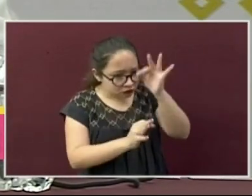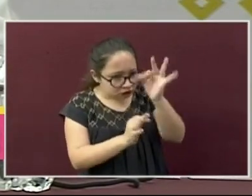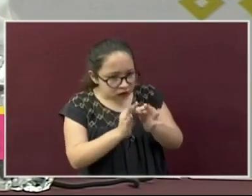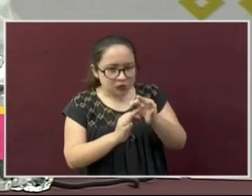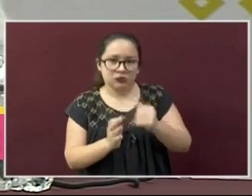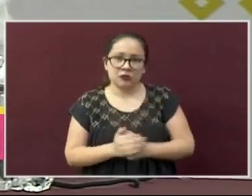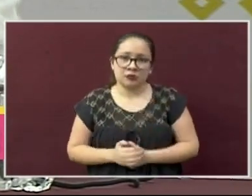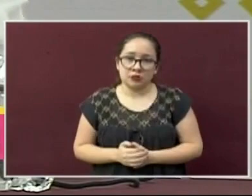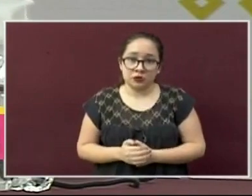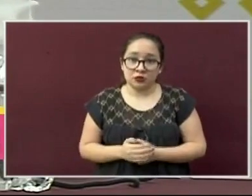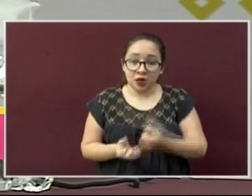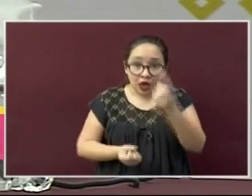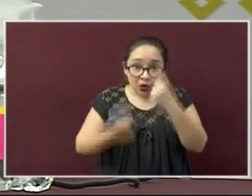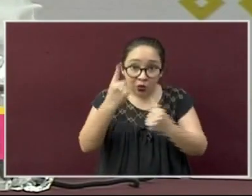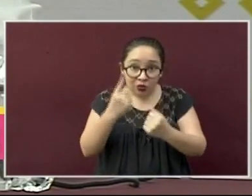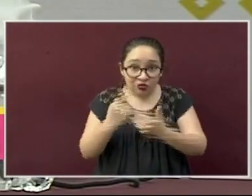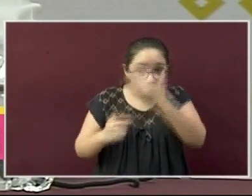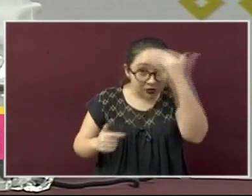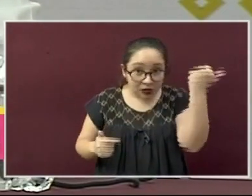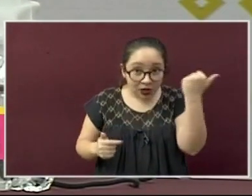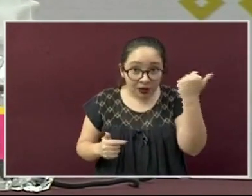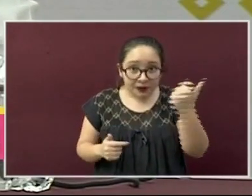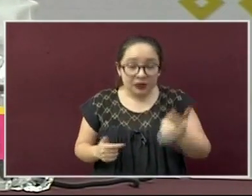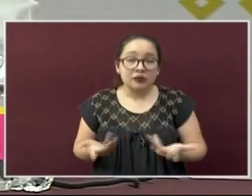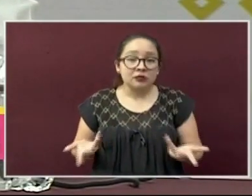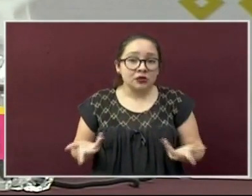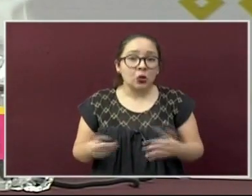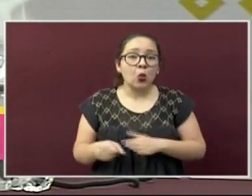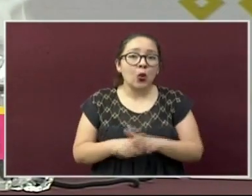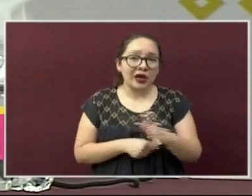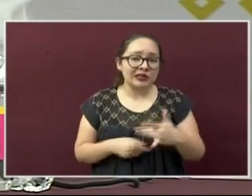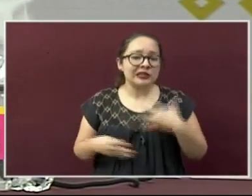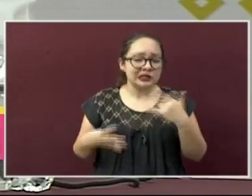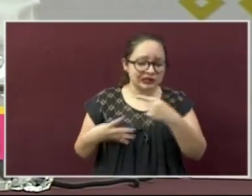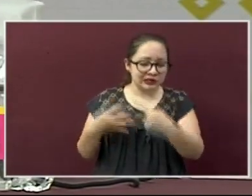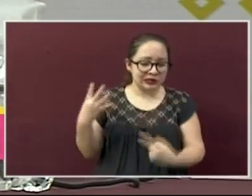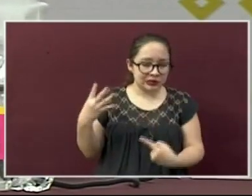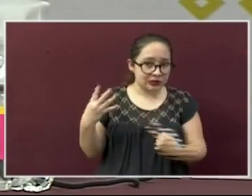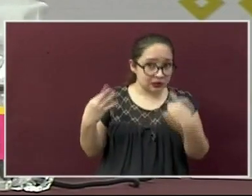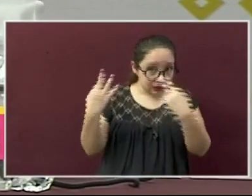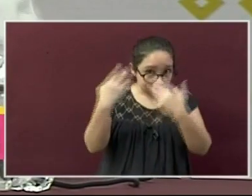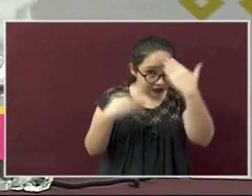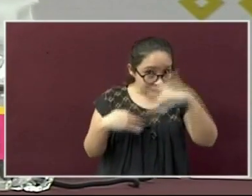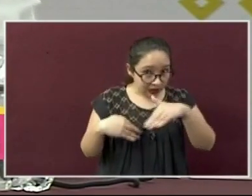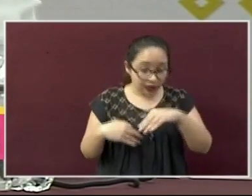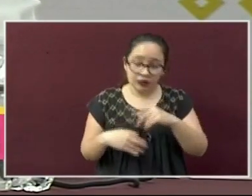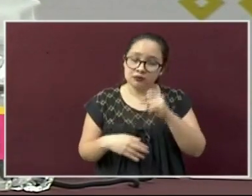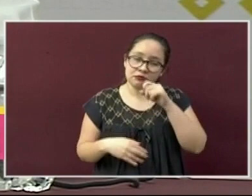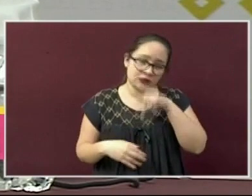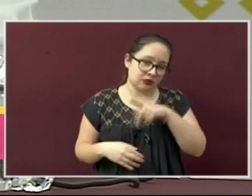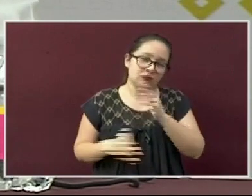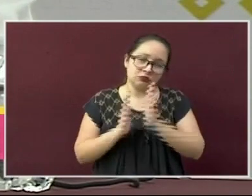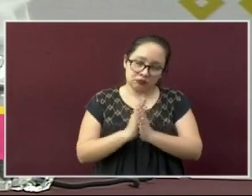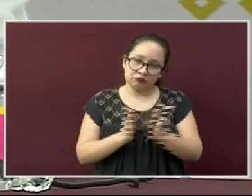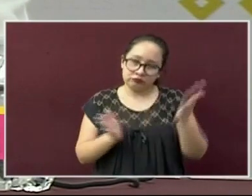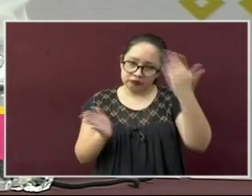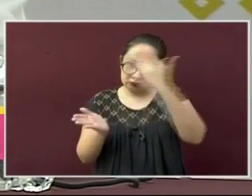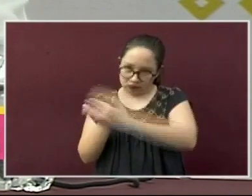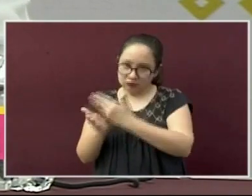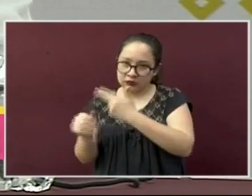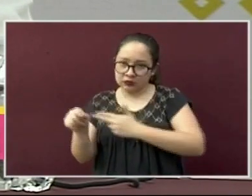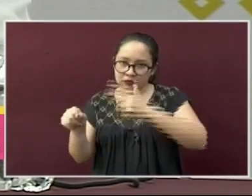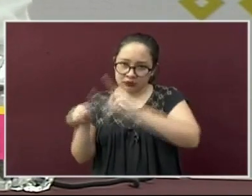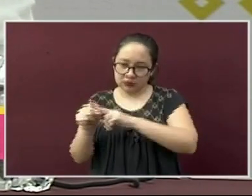saben, escuchen bien los síntomas, cuáles son, y acudan igualmente a la unidad de salud. Recuerden